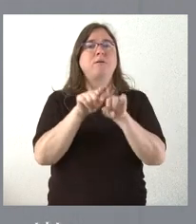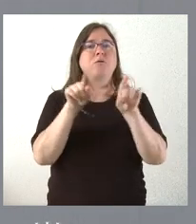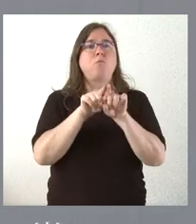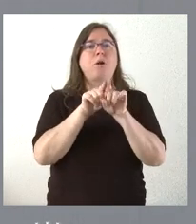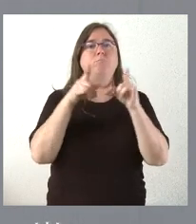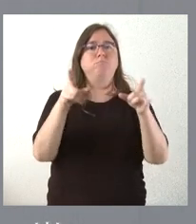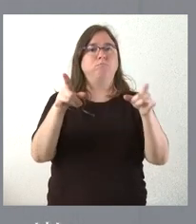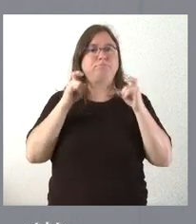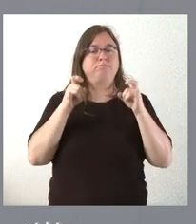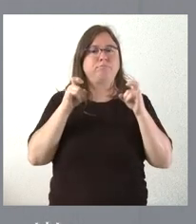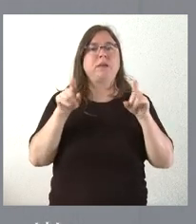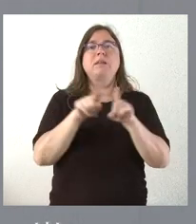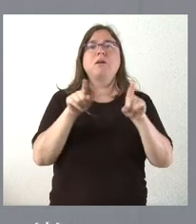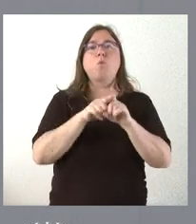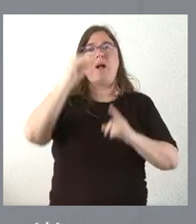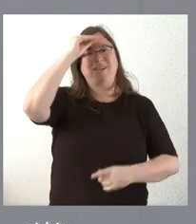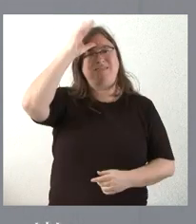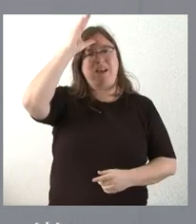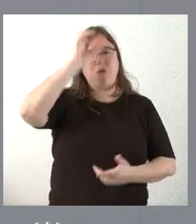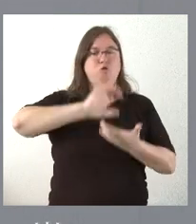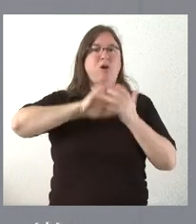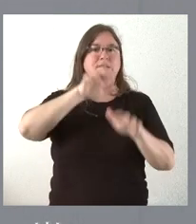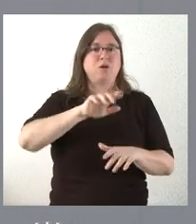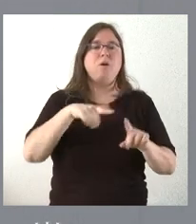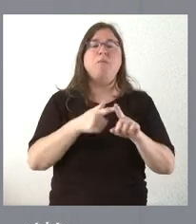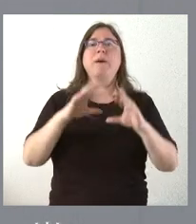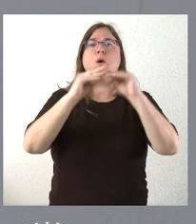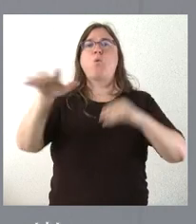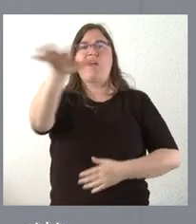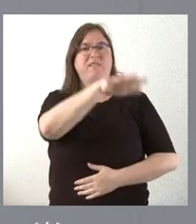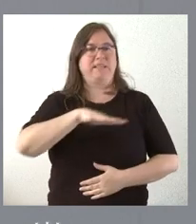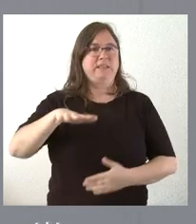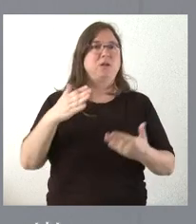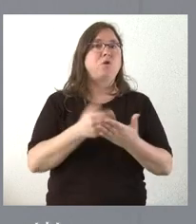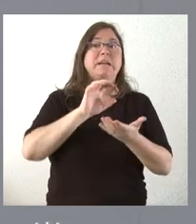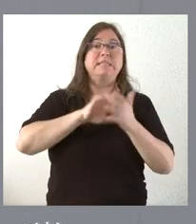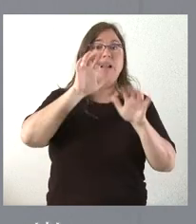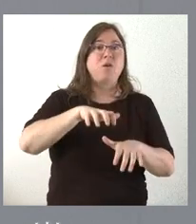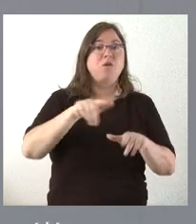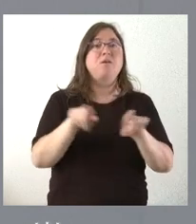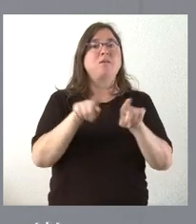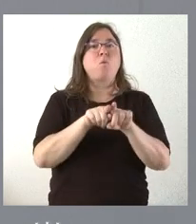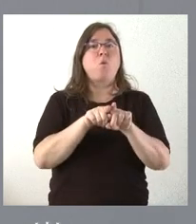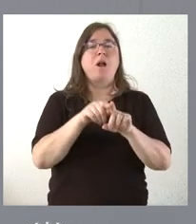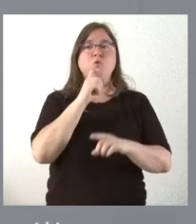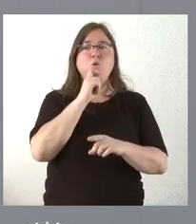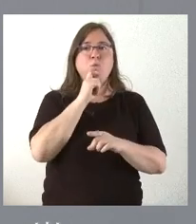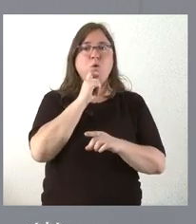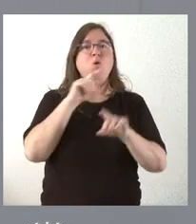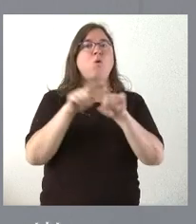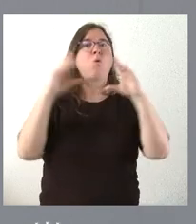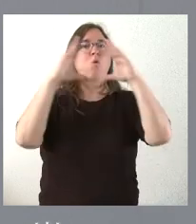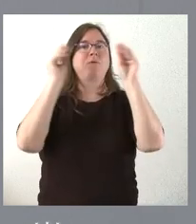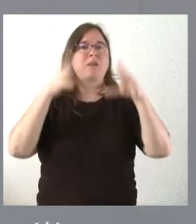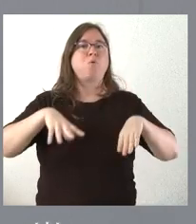retener y traer el talento de nuestra comunidad autónoma a las universidades de Castilla y León. De esta forma, la Universidad de